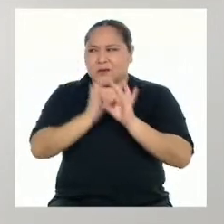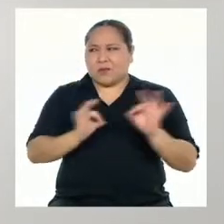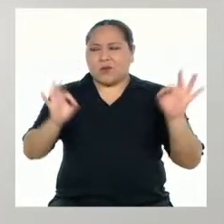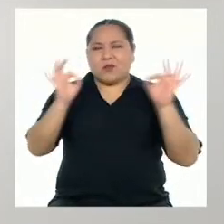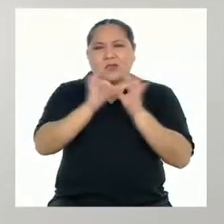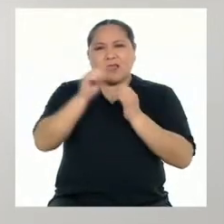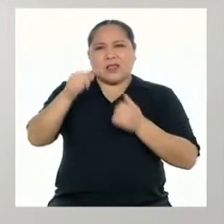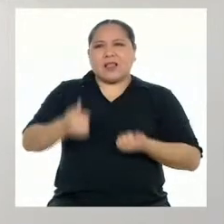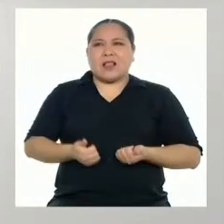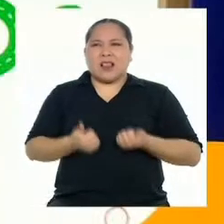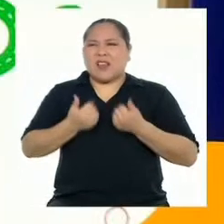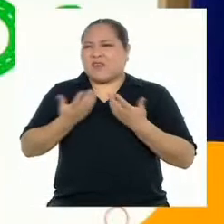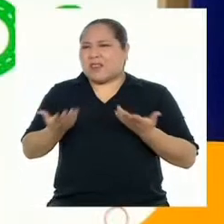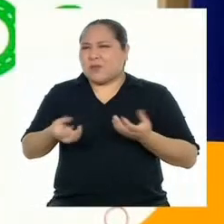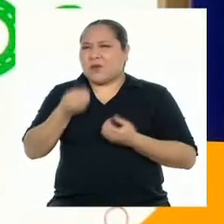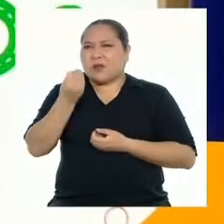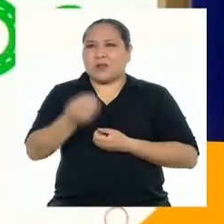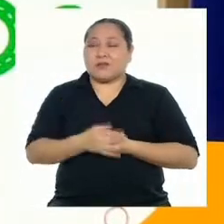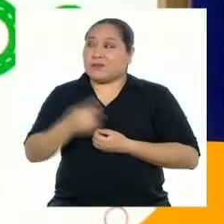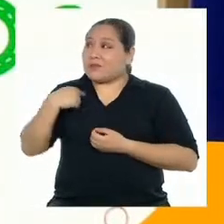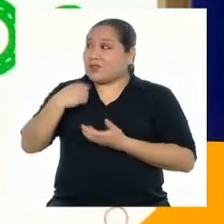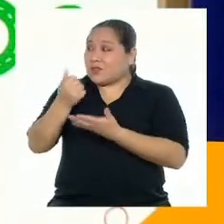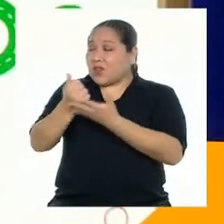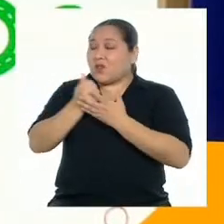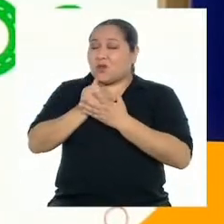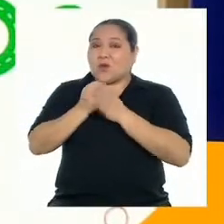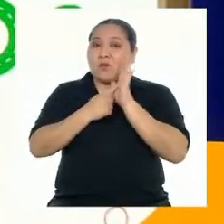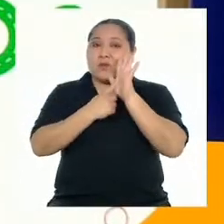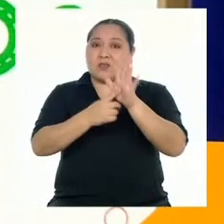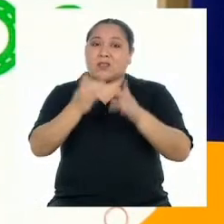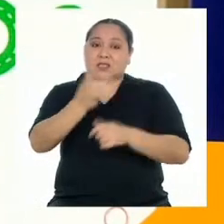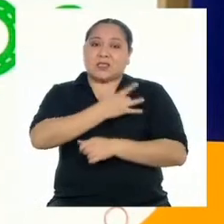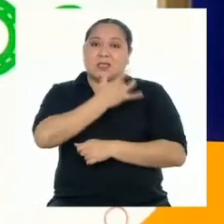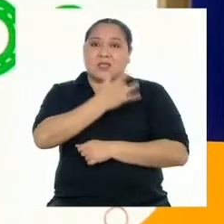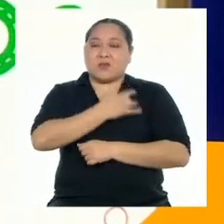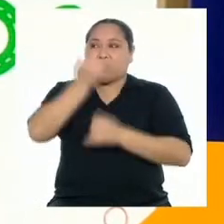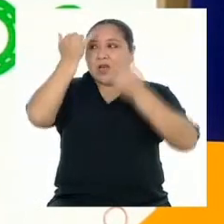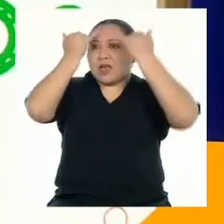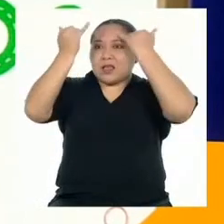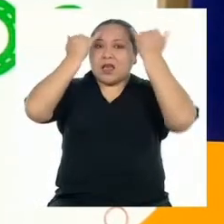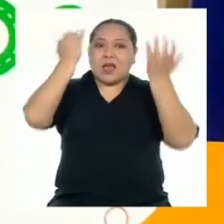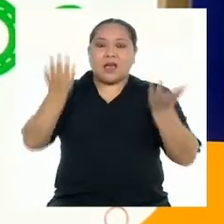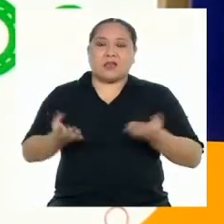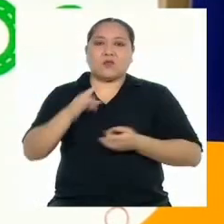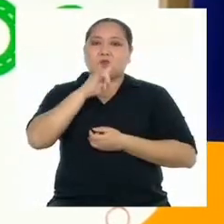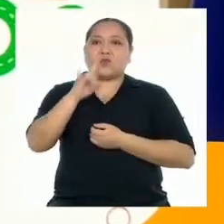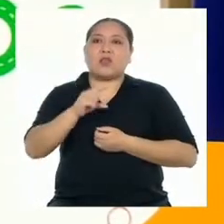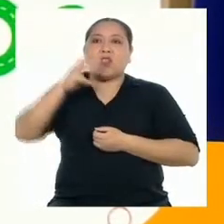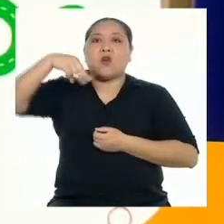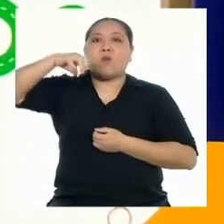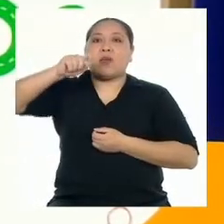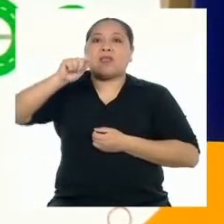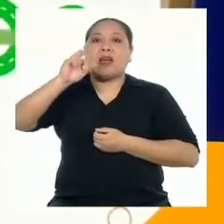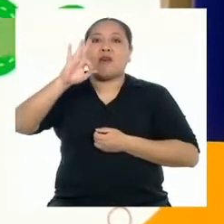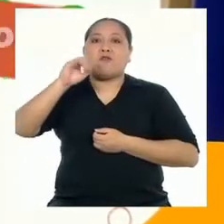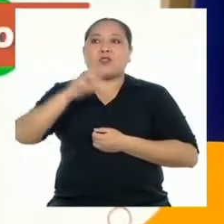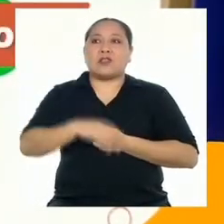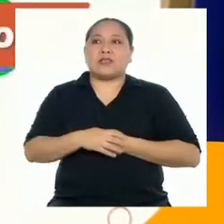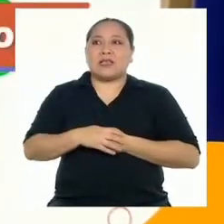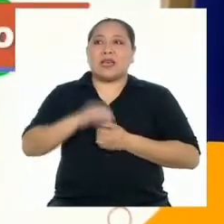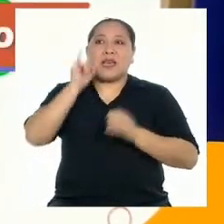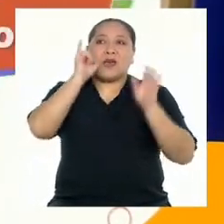en nuestras vidas? Porque nos permite expresar nuestros sentimientos e ideas empleando metáforas, imágenes,